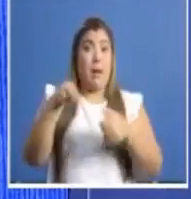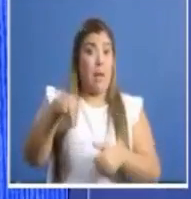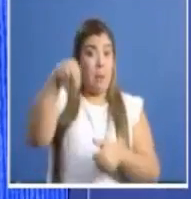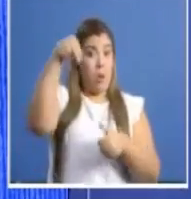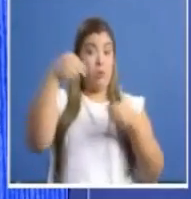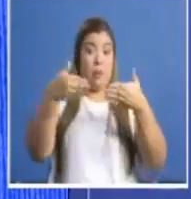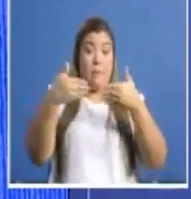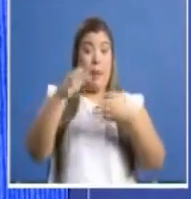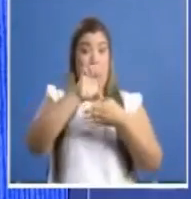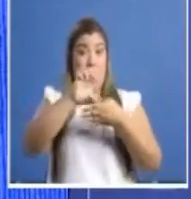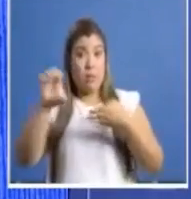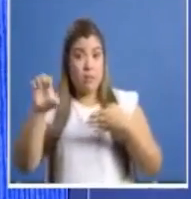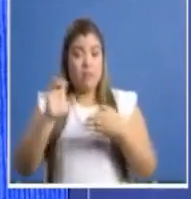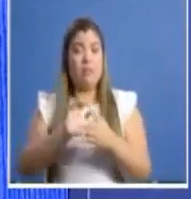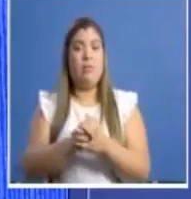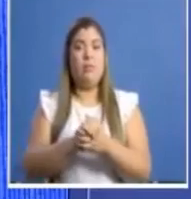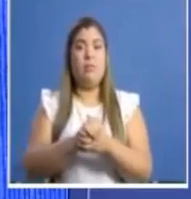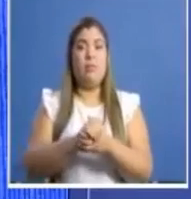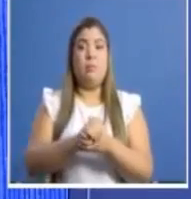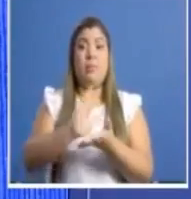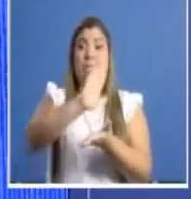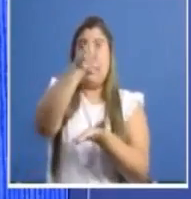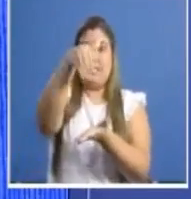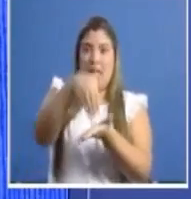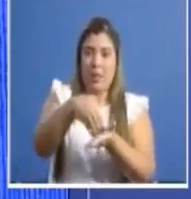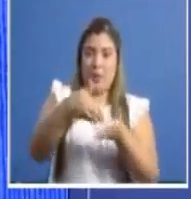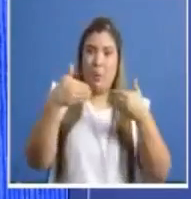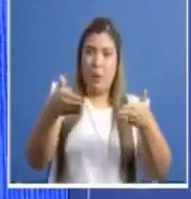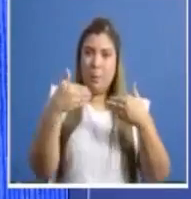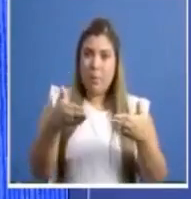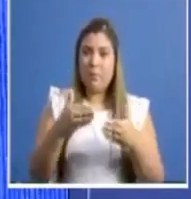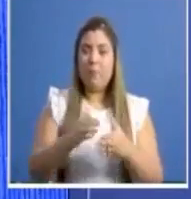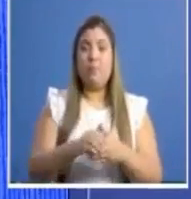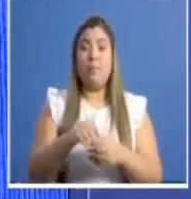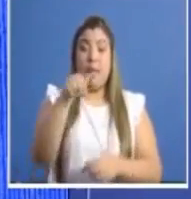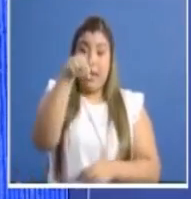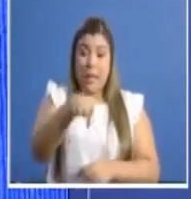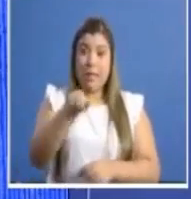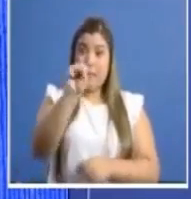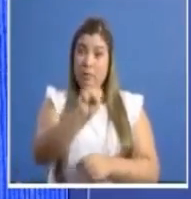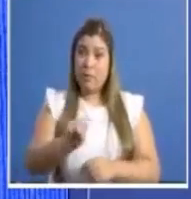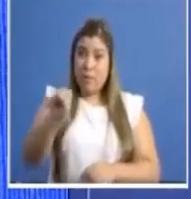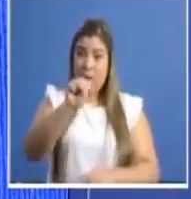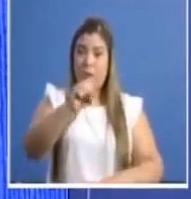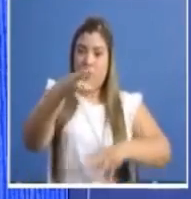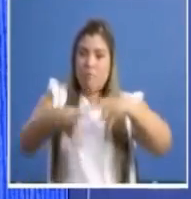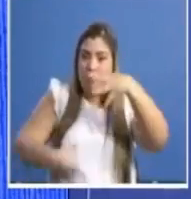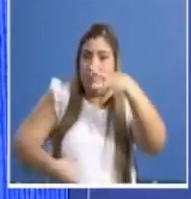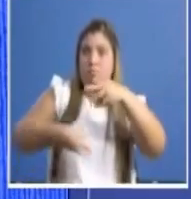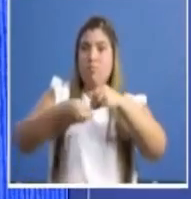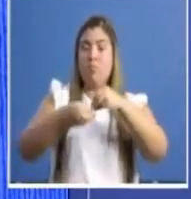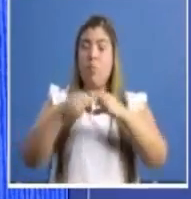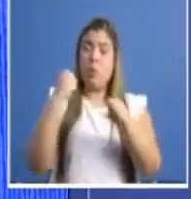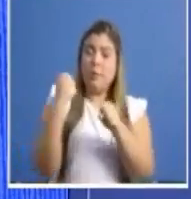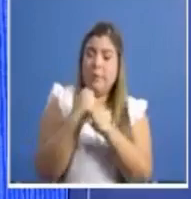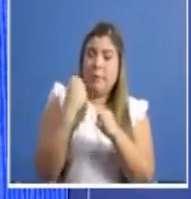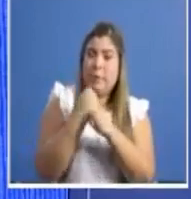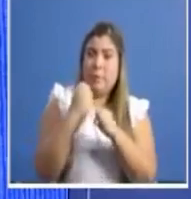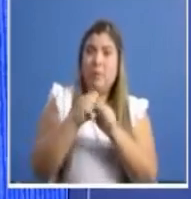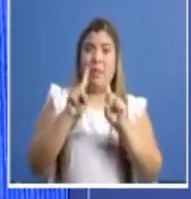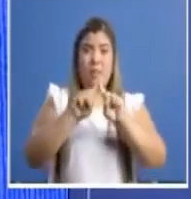Panamá Este y el centro de la capital. Este sábado, además, en una acción